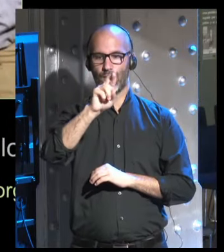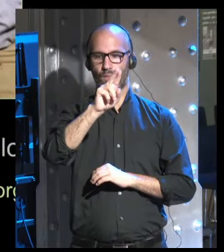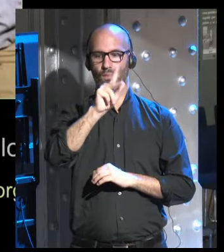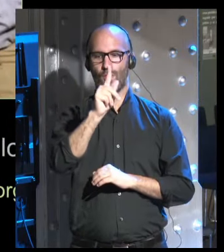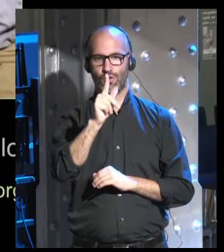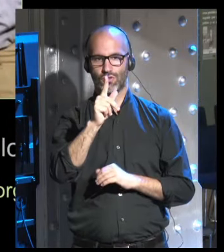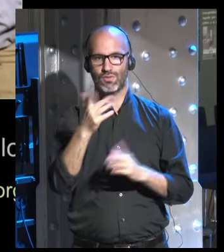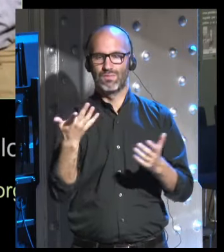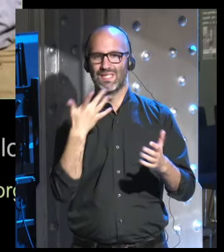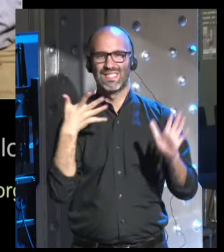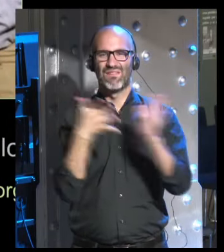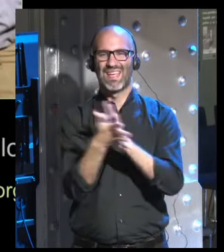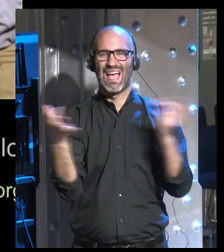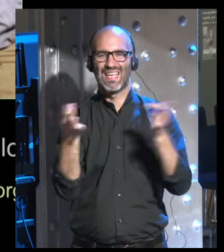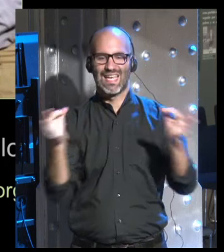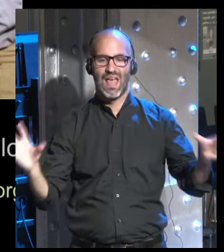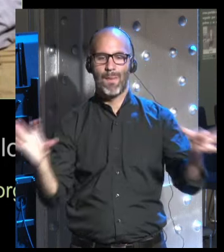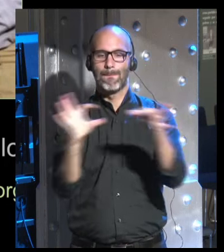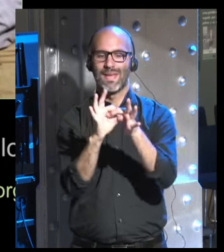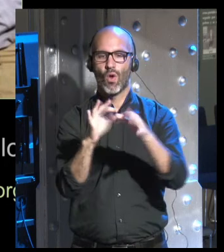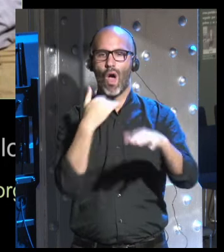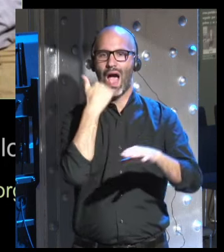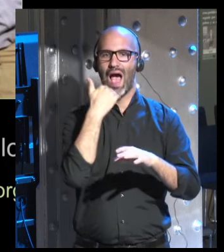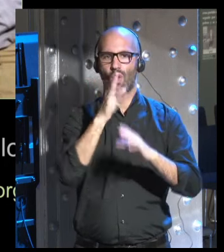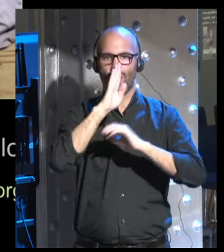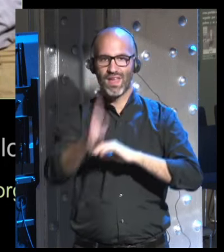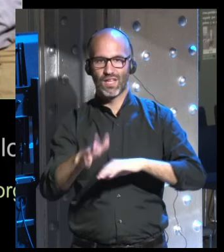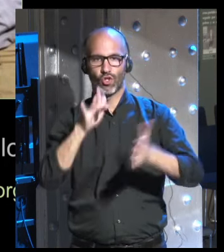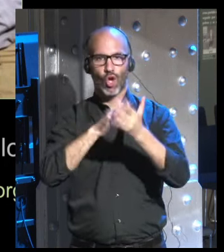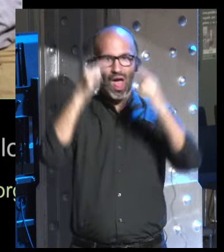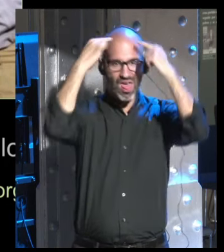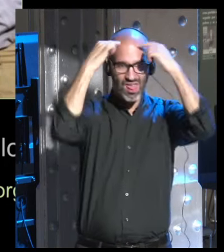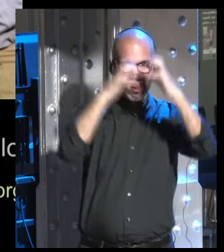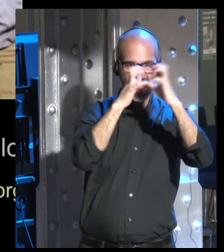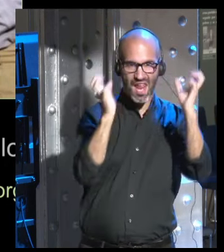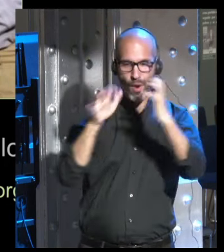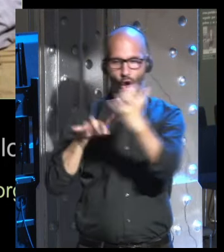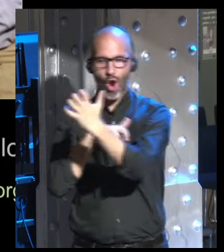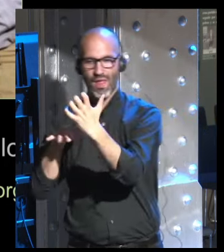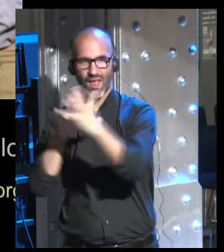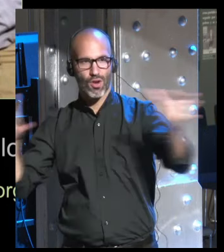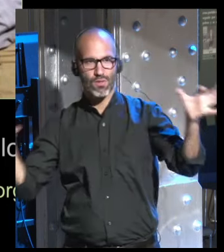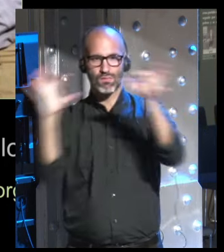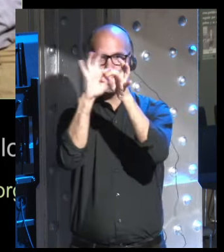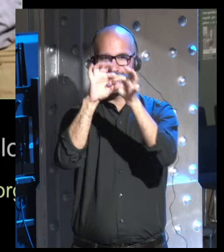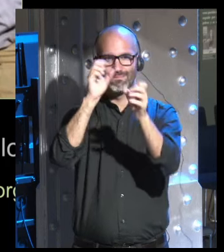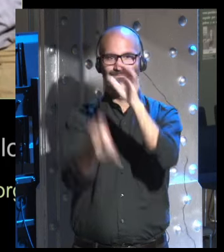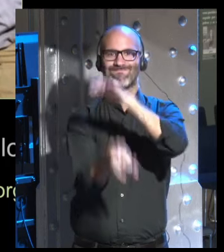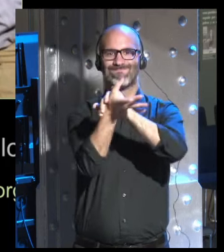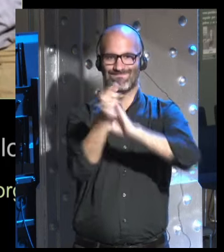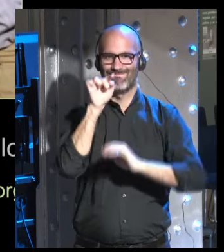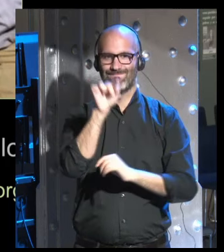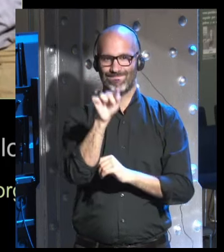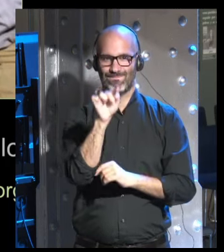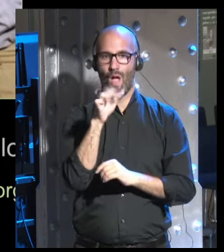establecer vínculos o interfaces directas entre el cerebro y los ordenadores. La